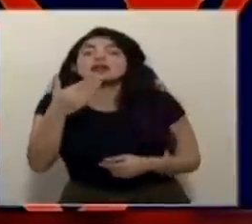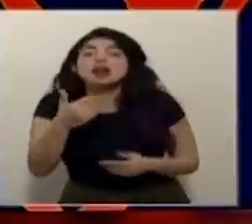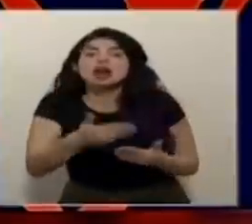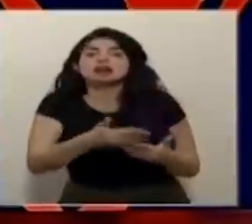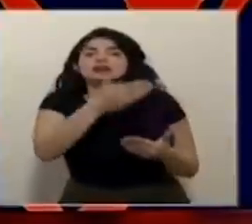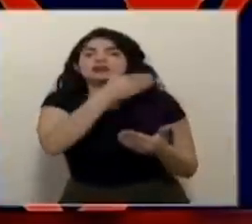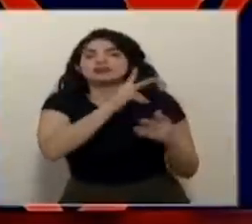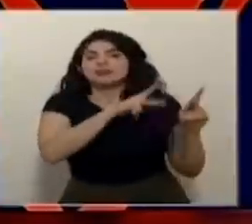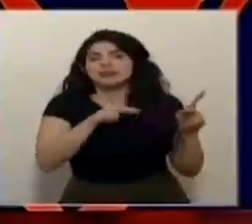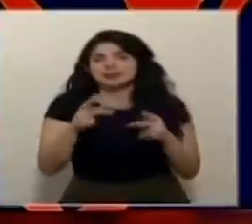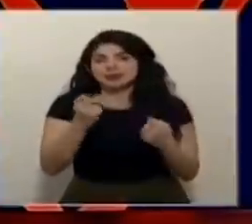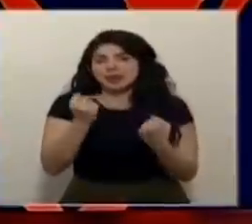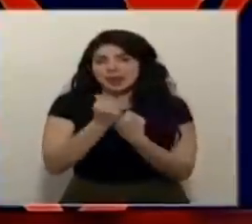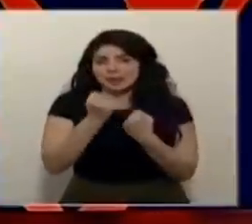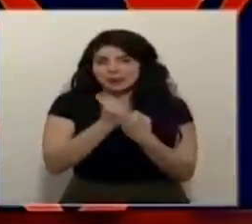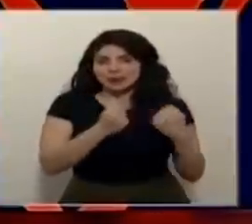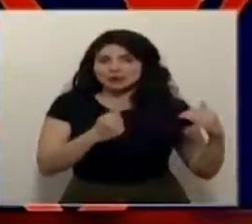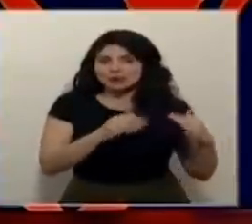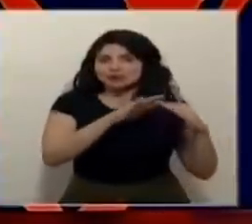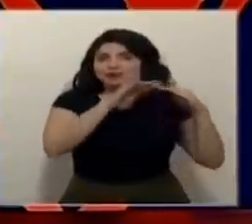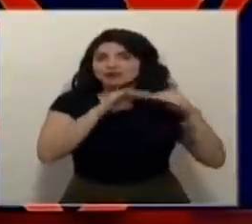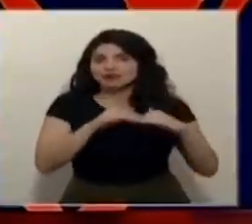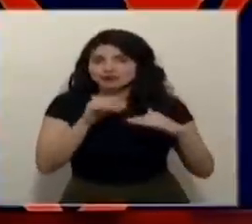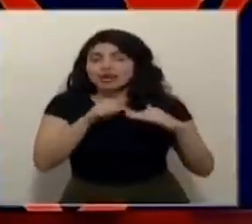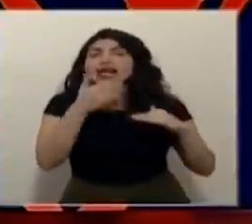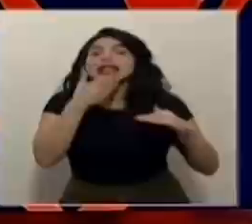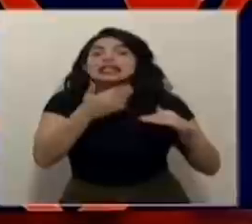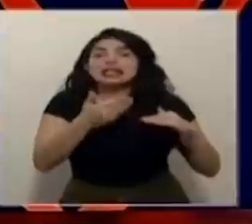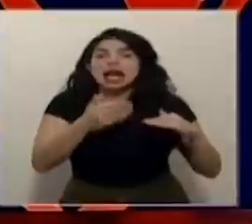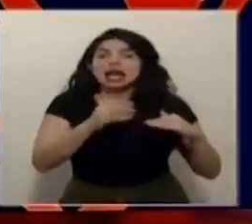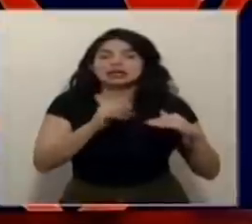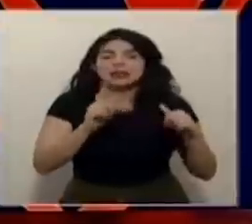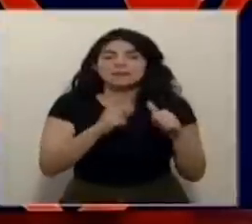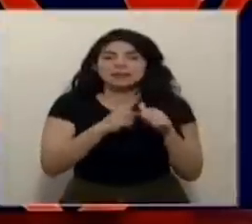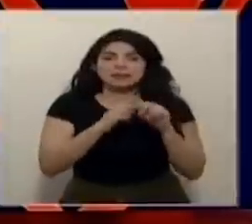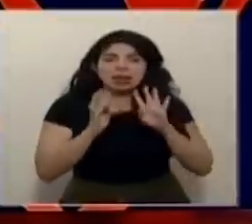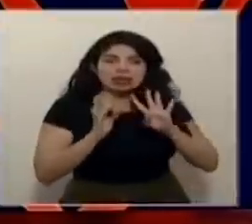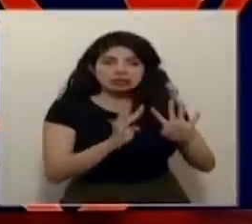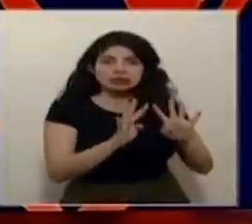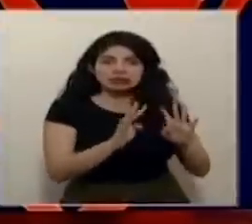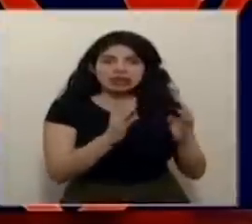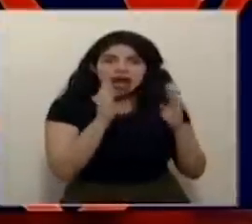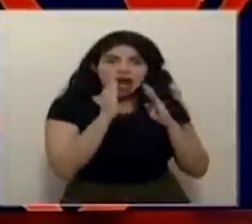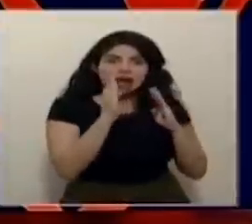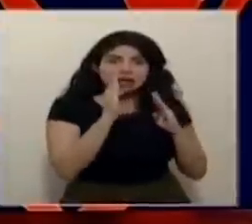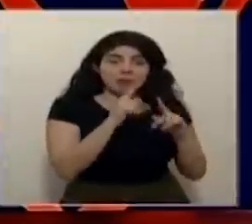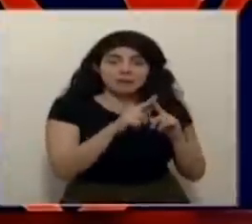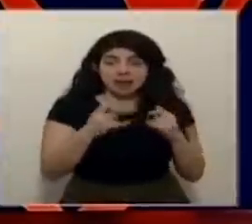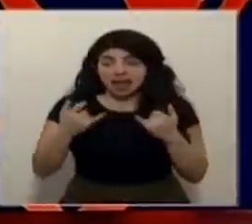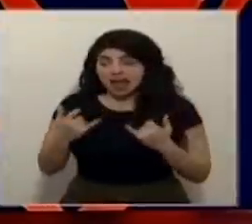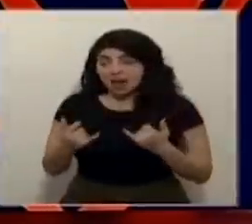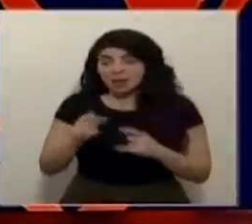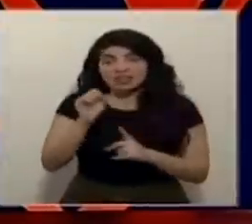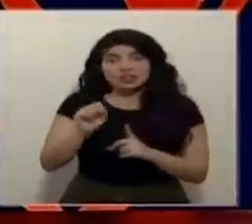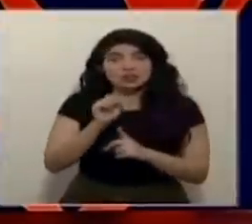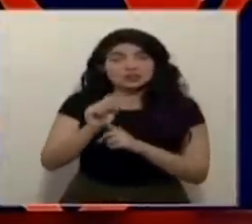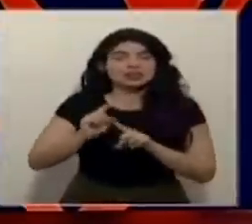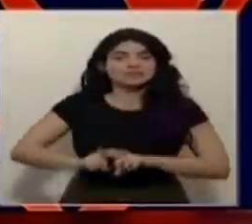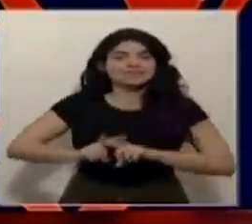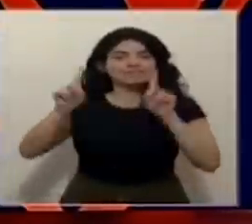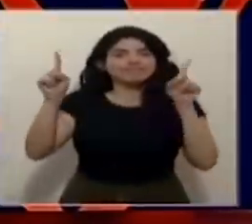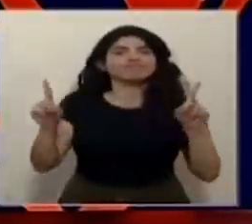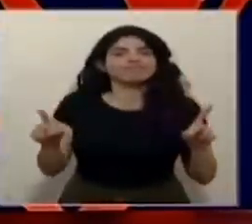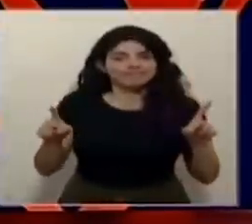apoyo de la población y se logró gracias a la fortaleza del primer nivel de atención pero ahorita estamos ante un escenario diferente donde